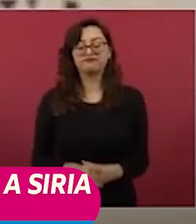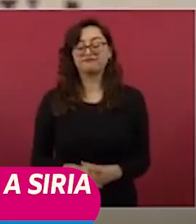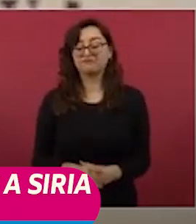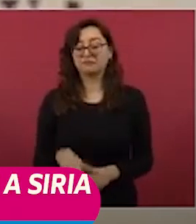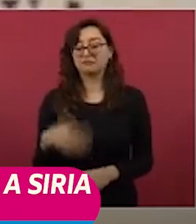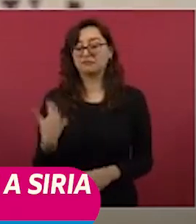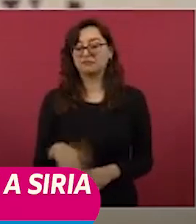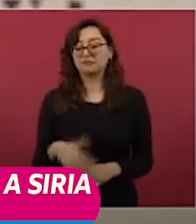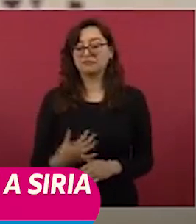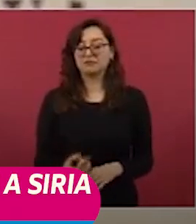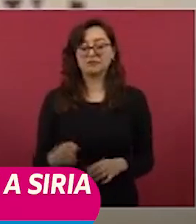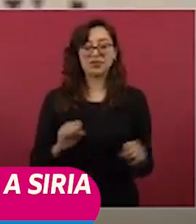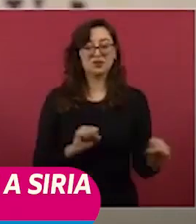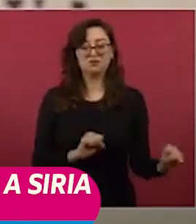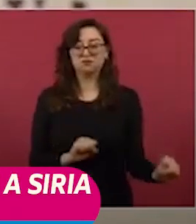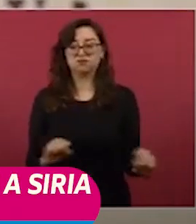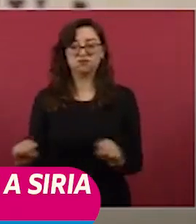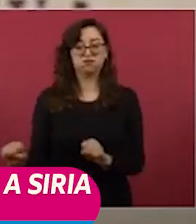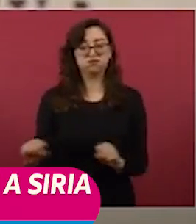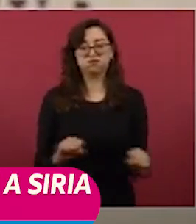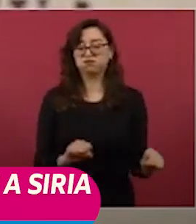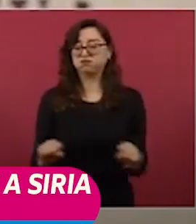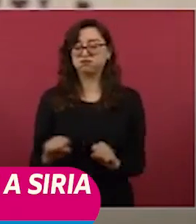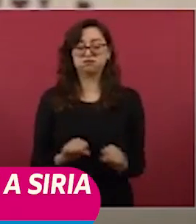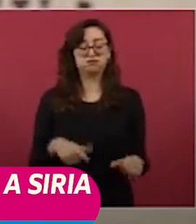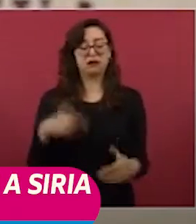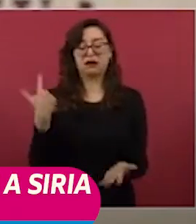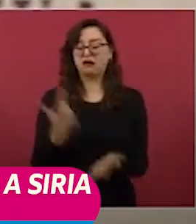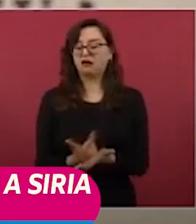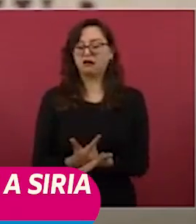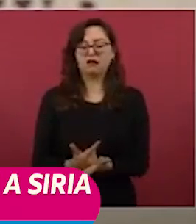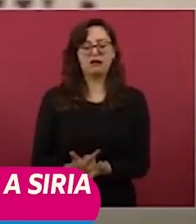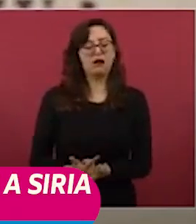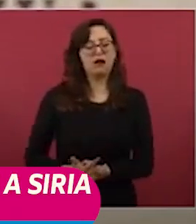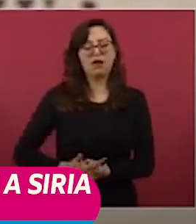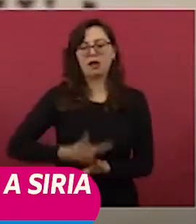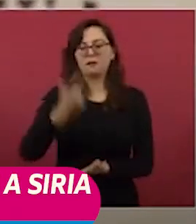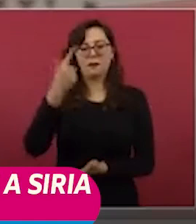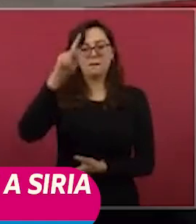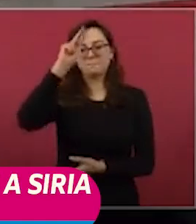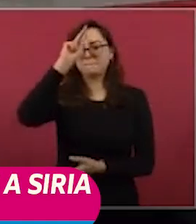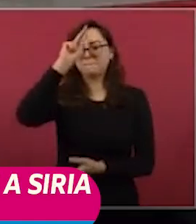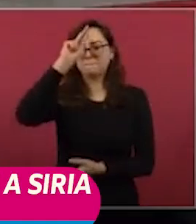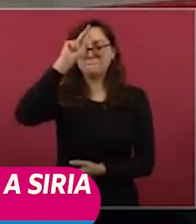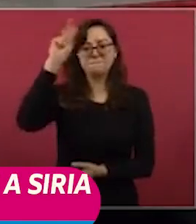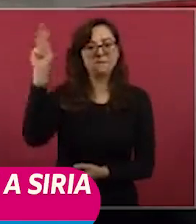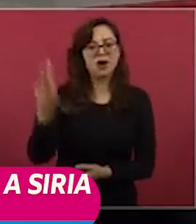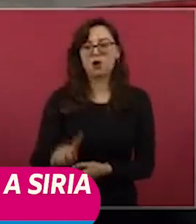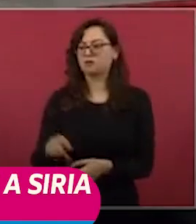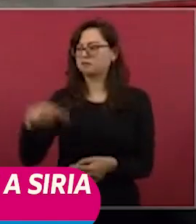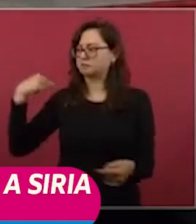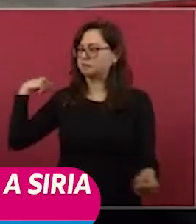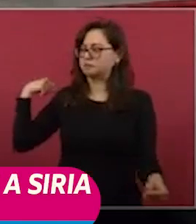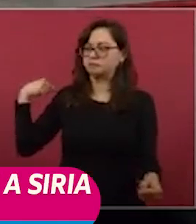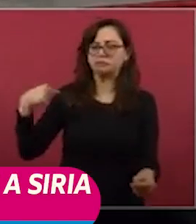ocurrido en esa región es el más grave del que se tenga memoria en el último siglo.